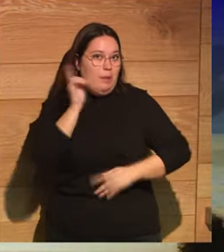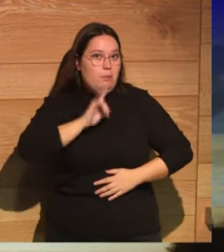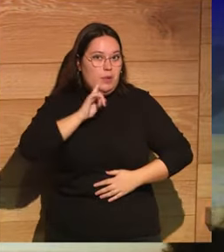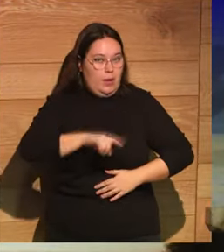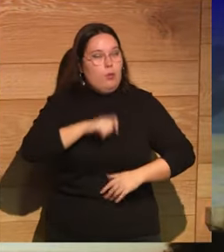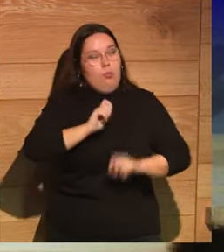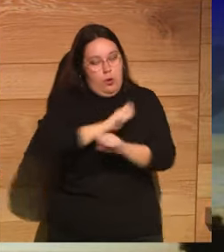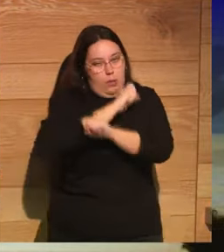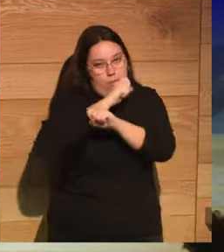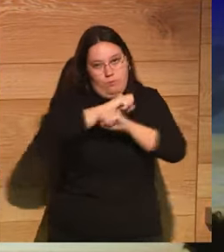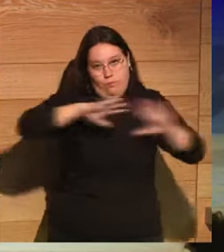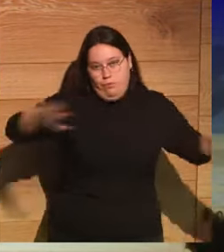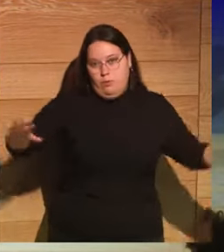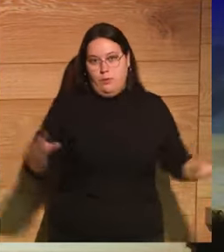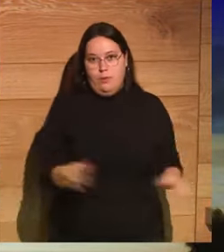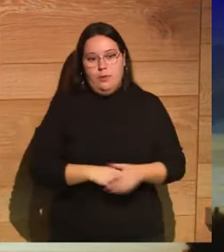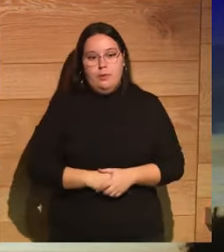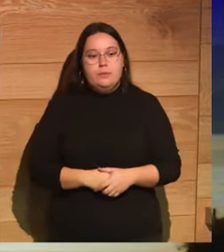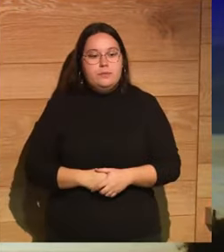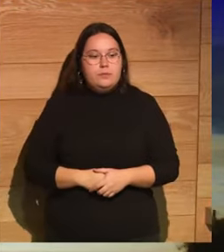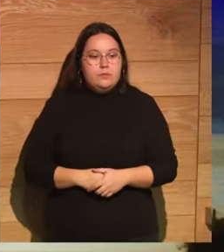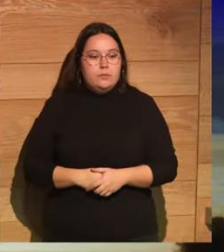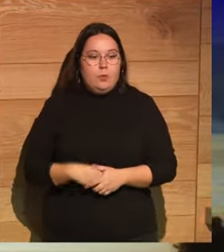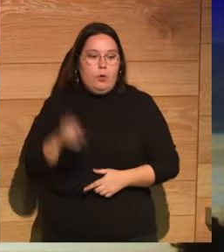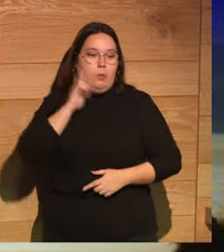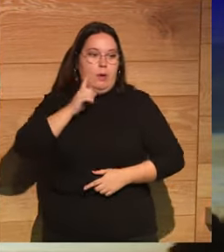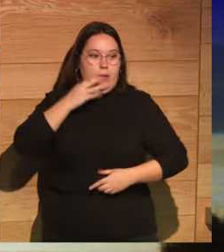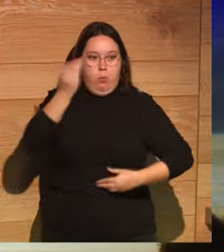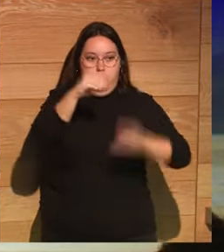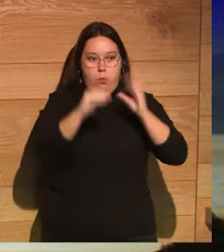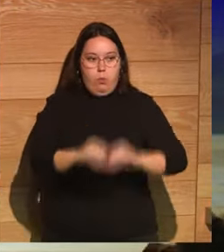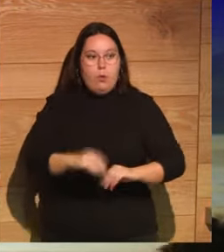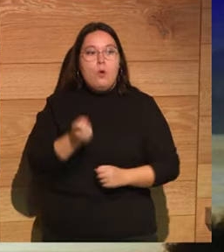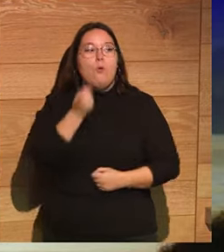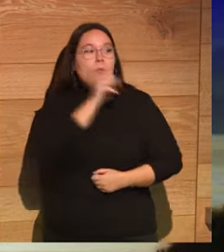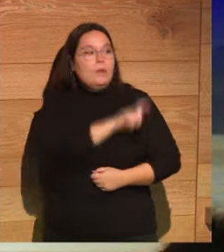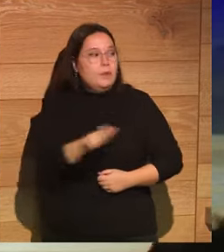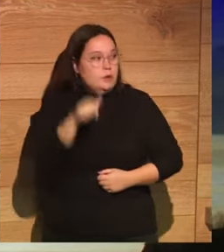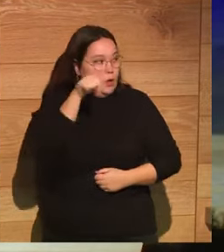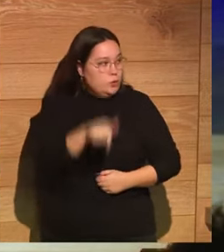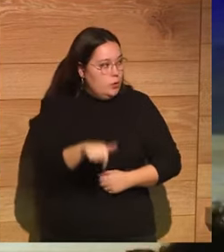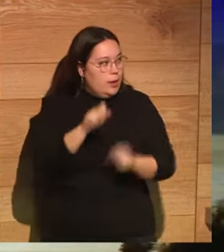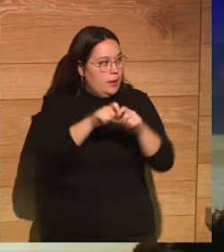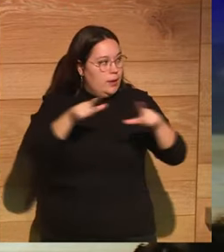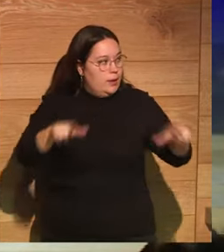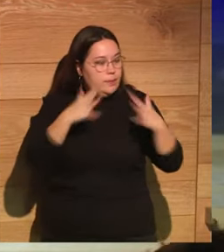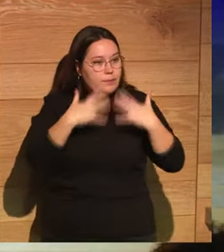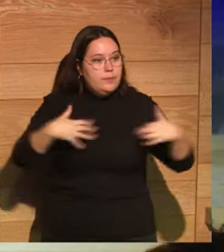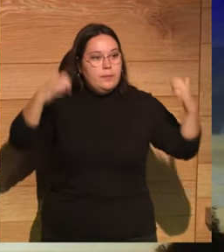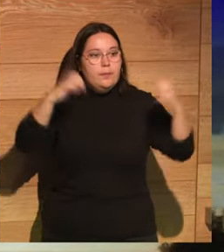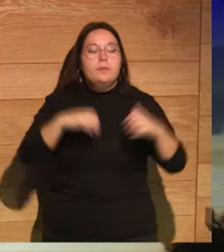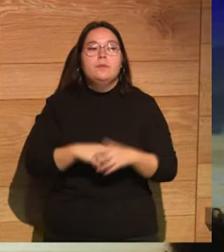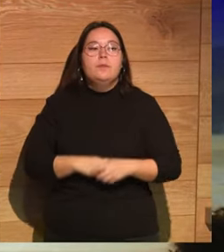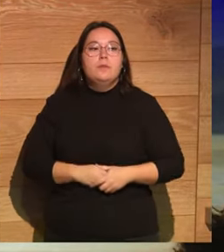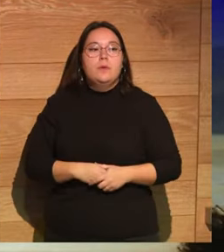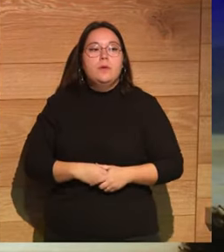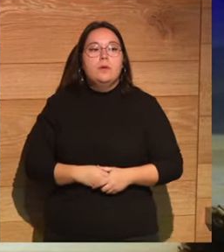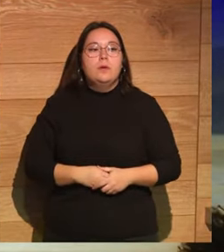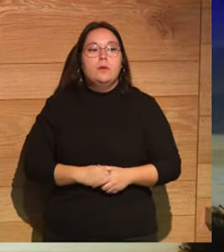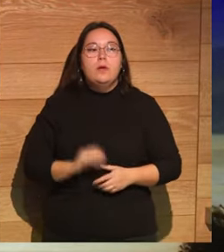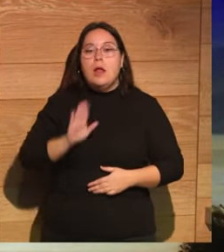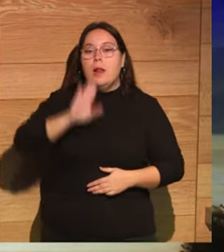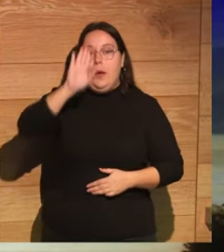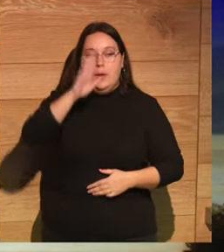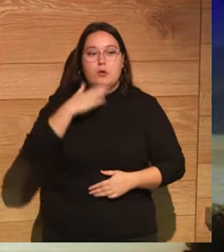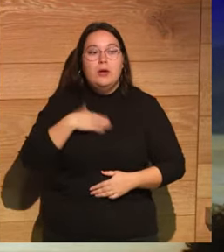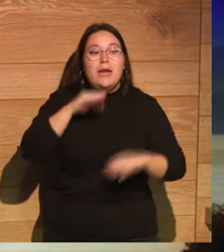llegar muy lejos. Oye, vamos a ver, ¿cuánta gente que está aquí en la sala hoy con nosotros, los del streaming discretamente que levanten la mano, ha